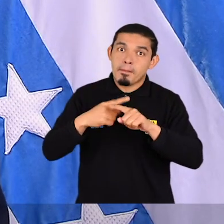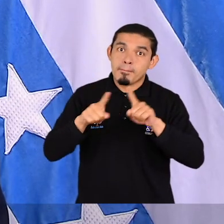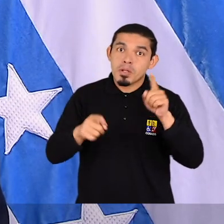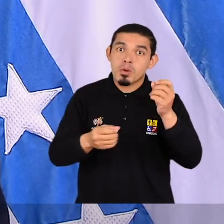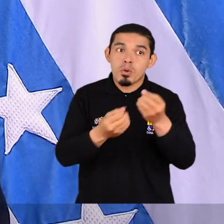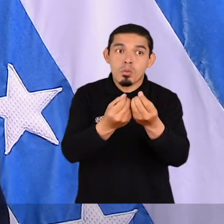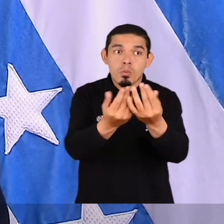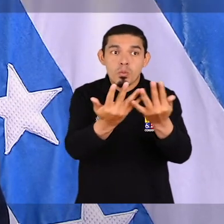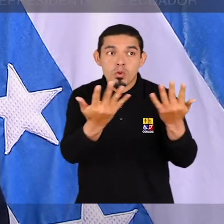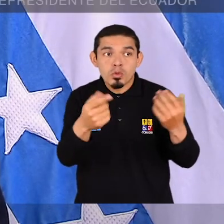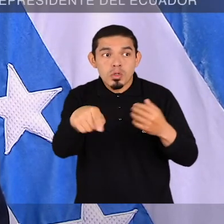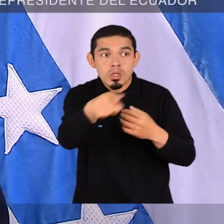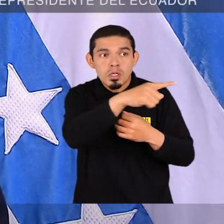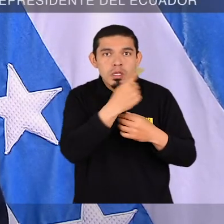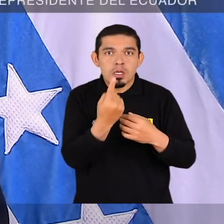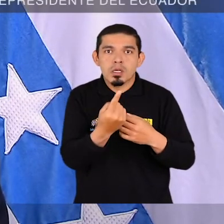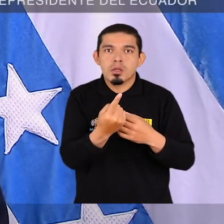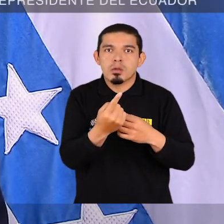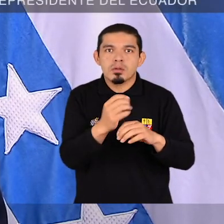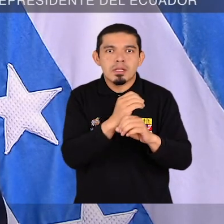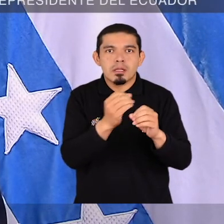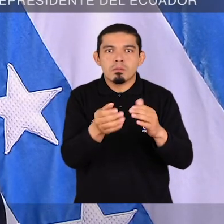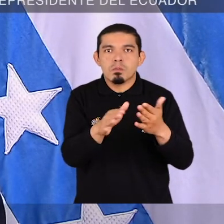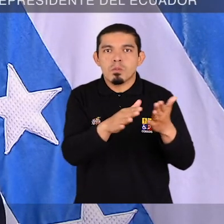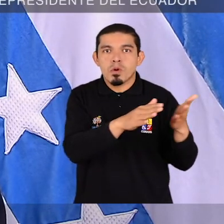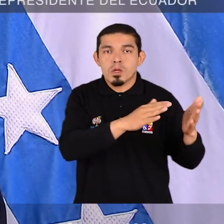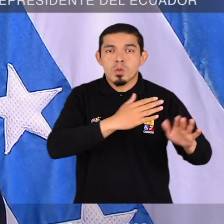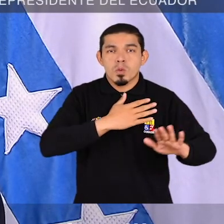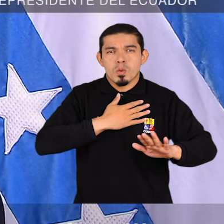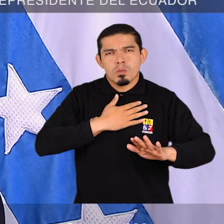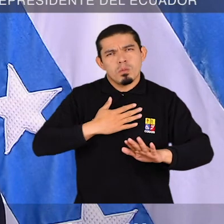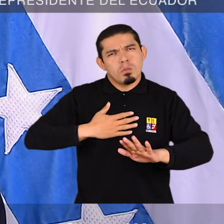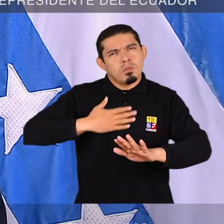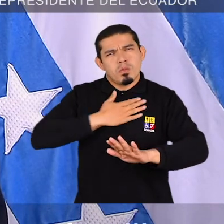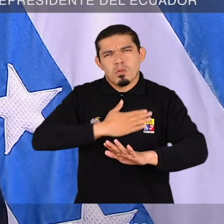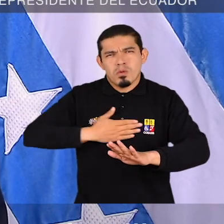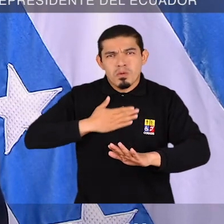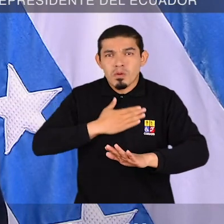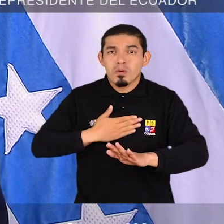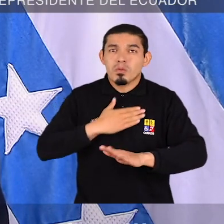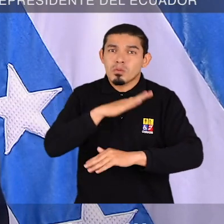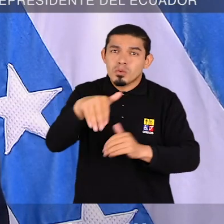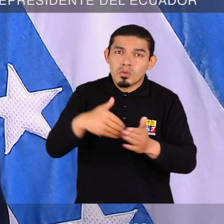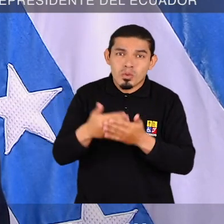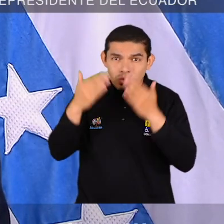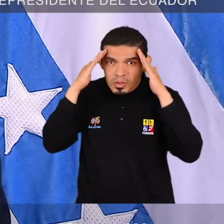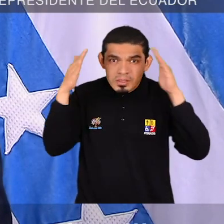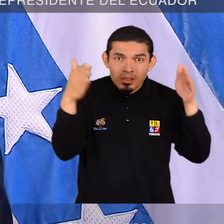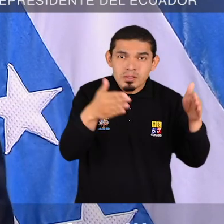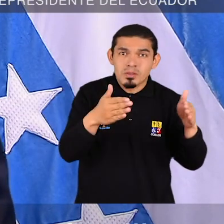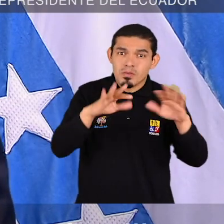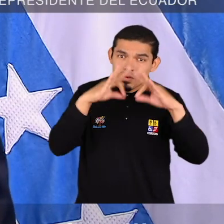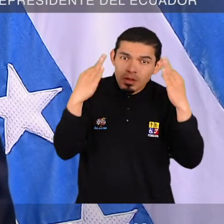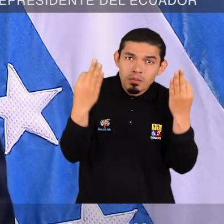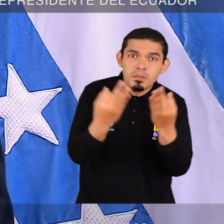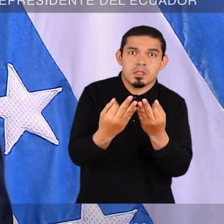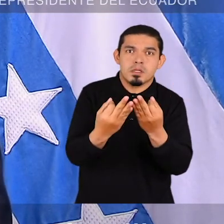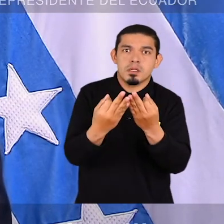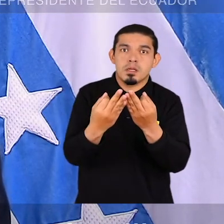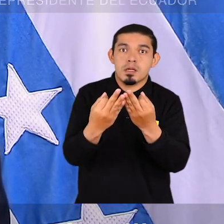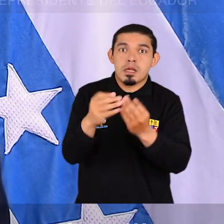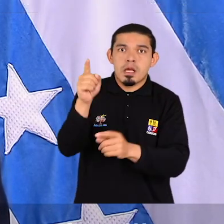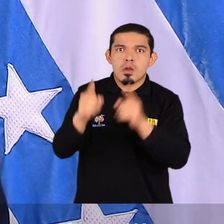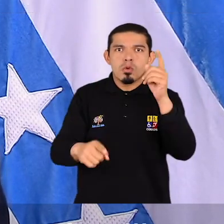Pero también son muchos otros los que ya no pueden contarlo. Así que por favor, por todos ellos, por sus familias